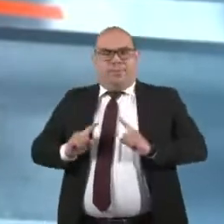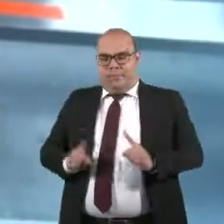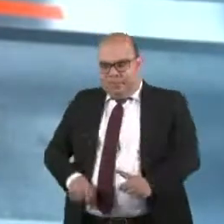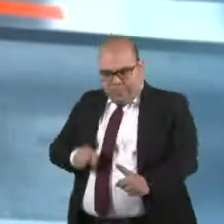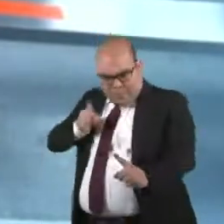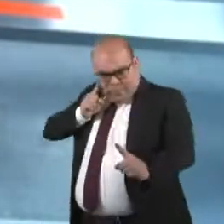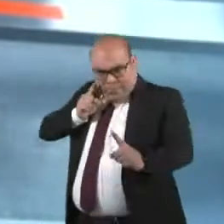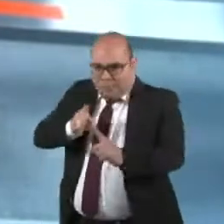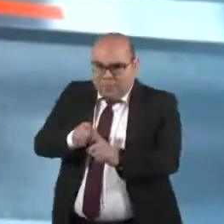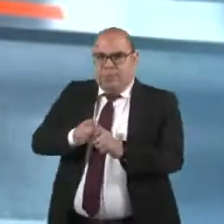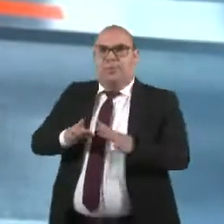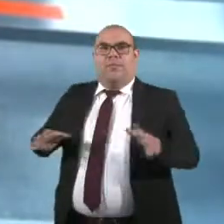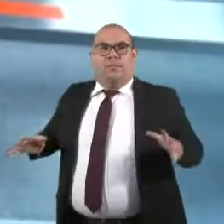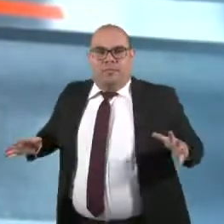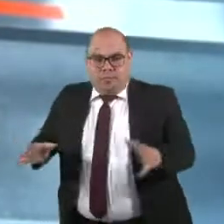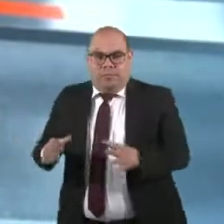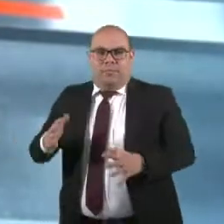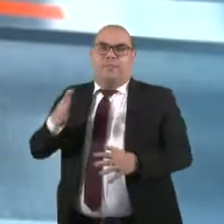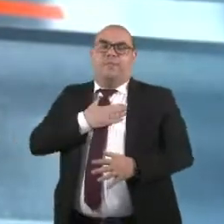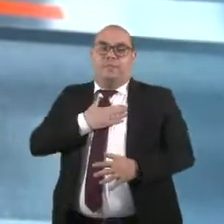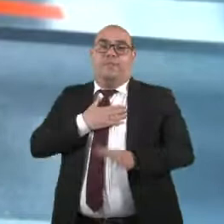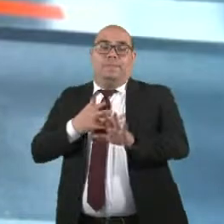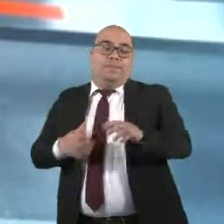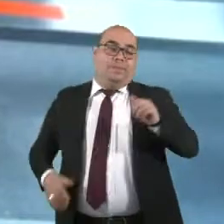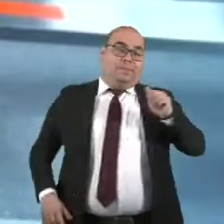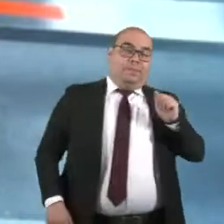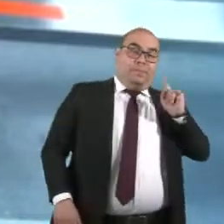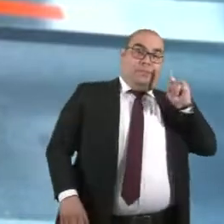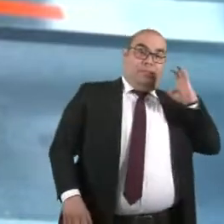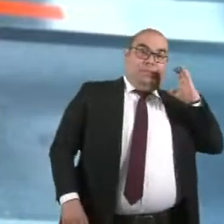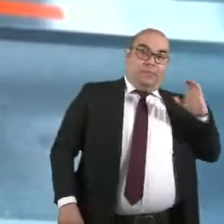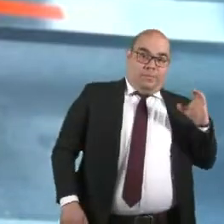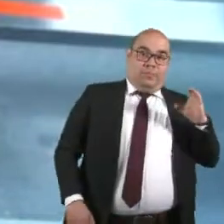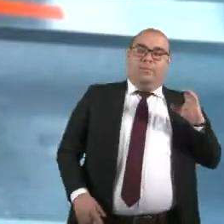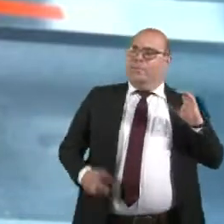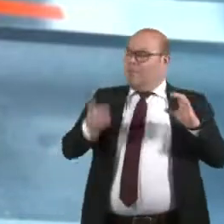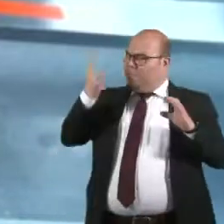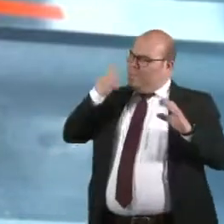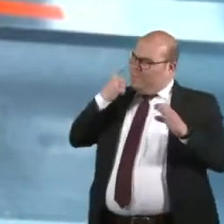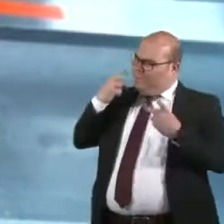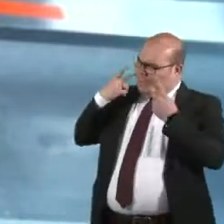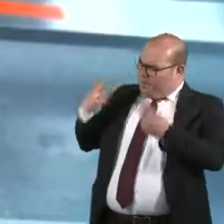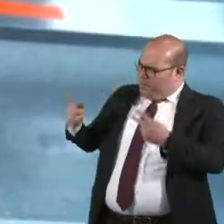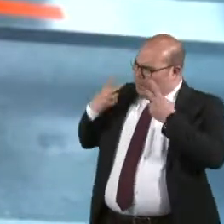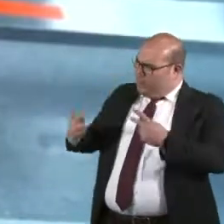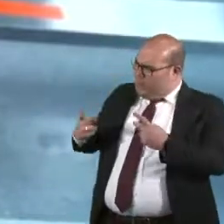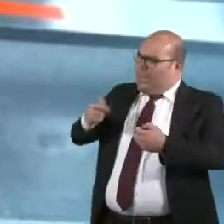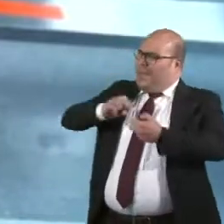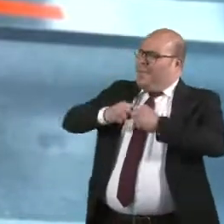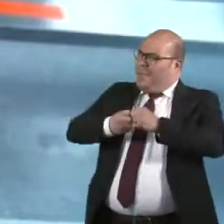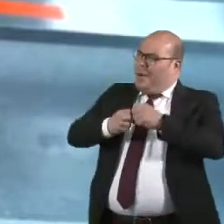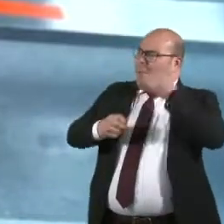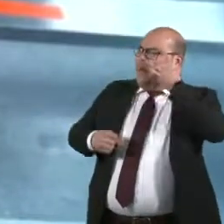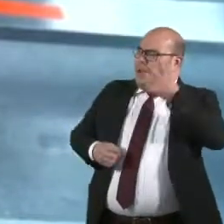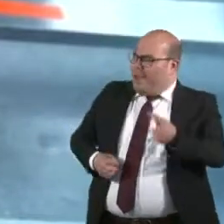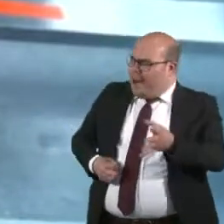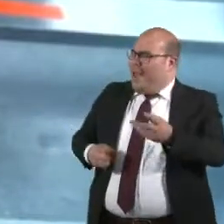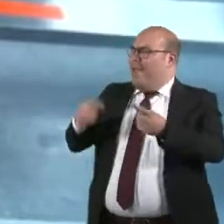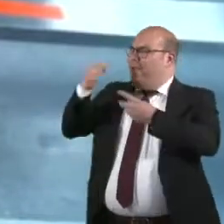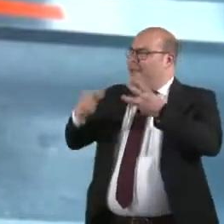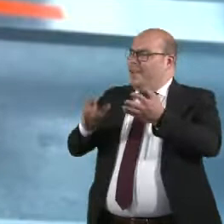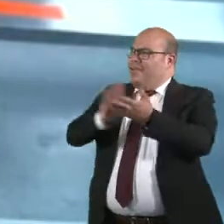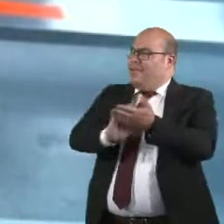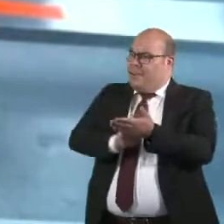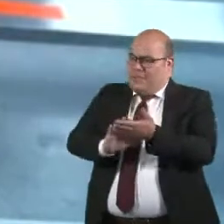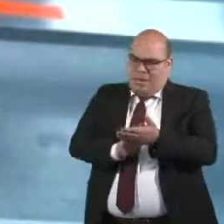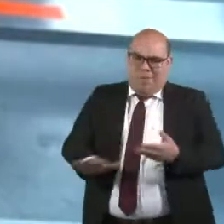personales. No les interesa nada más. La autodefensa empezó a mirar que habían problemas insolutos y resueltos en